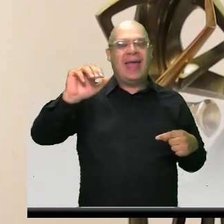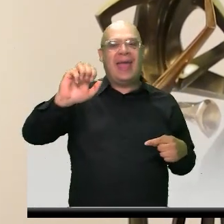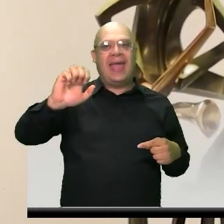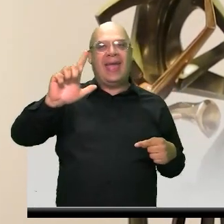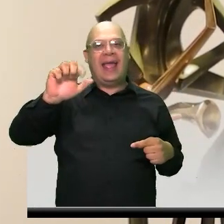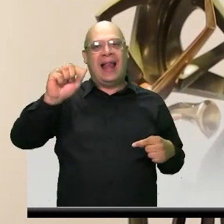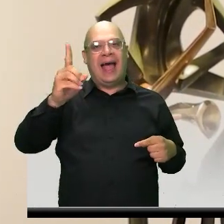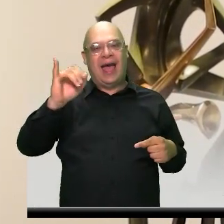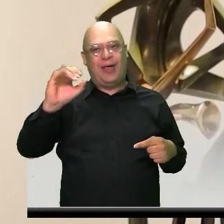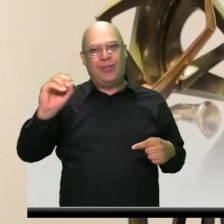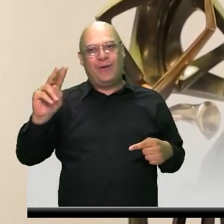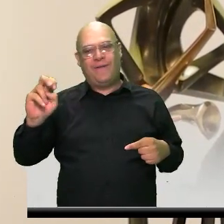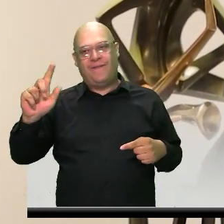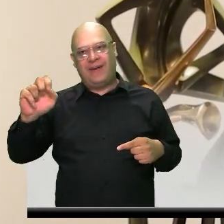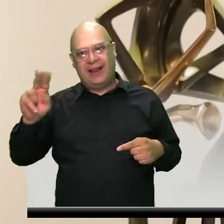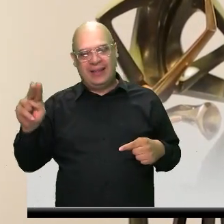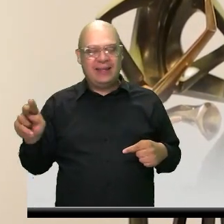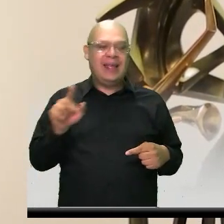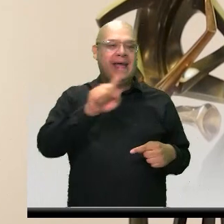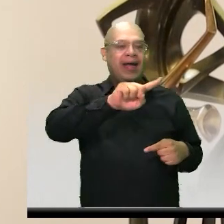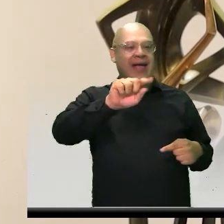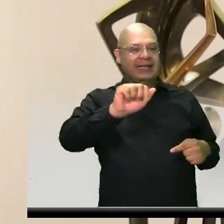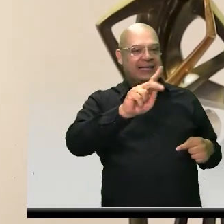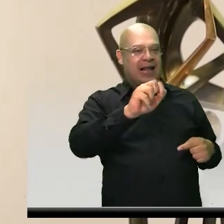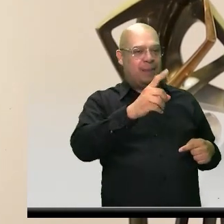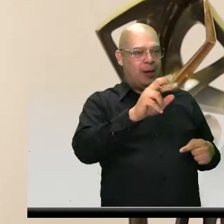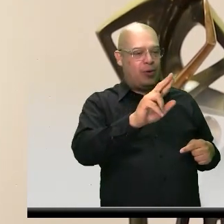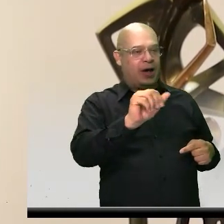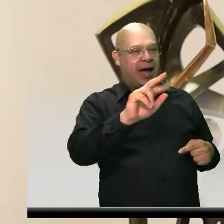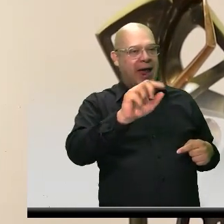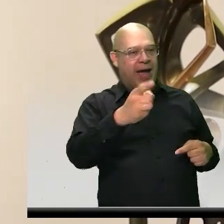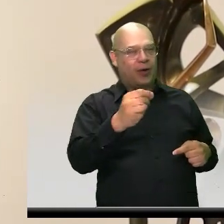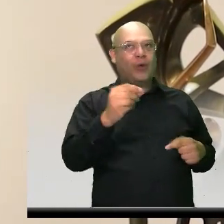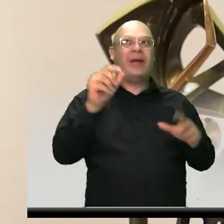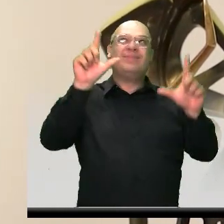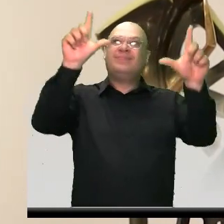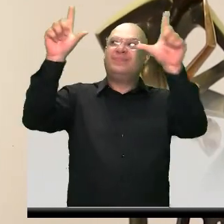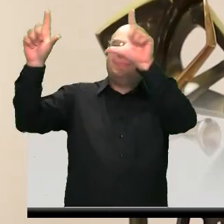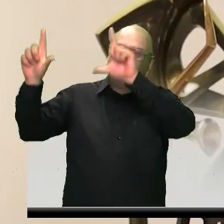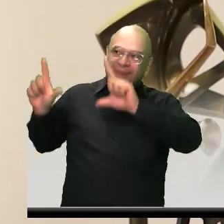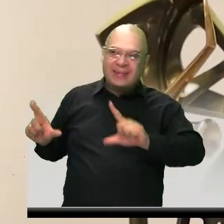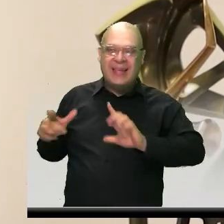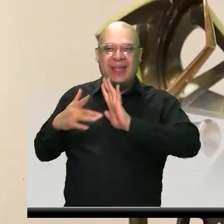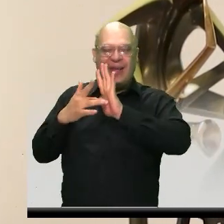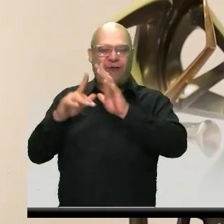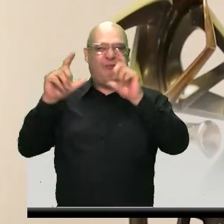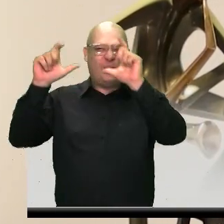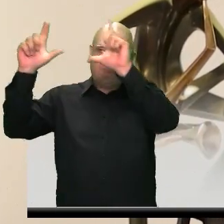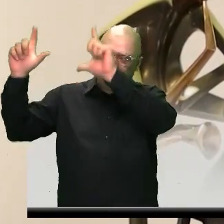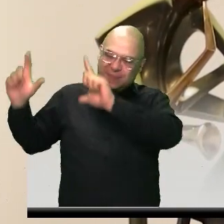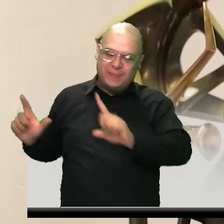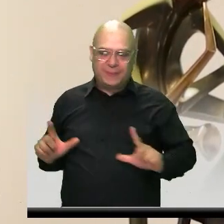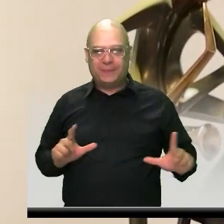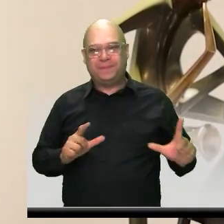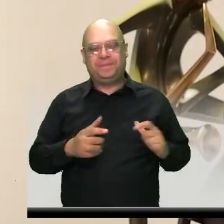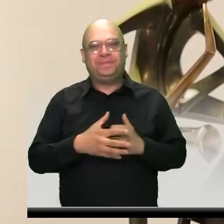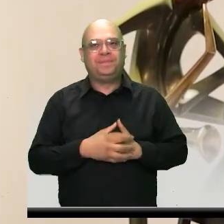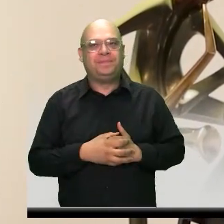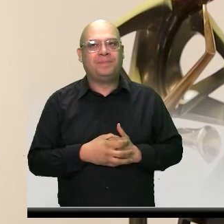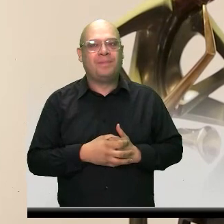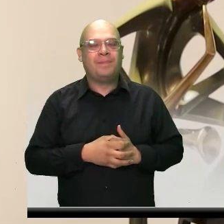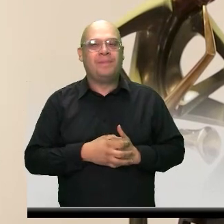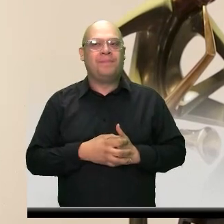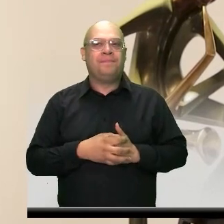Salvador Arango y la Sala Itinerante, en la que contamos con una exposición de fotografía. Me encuentro en este